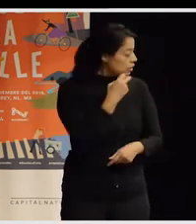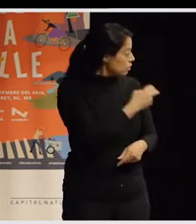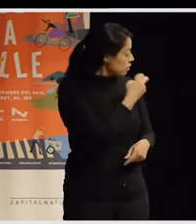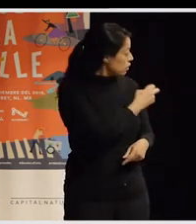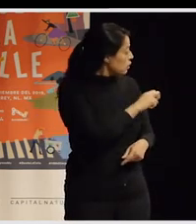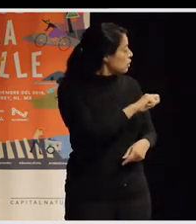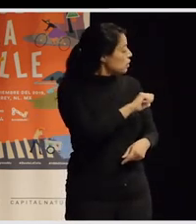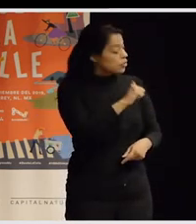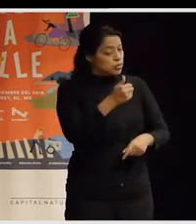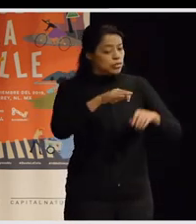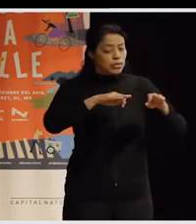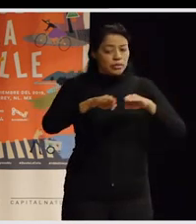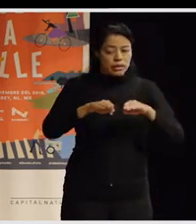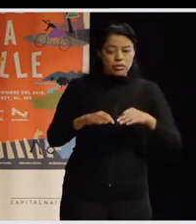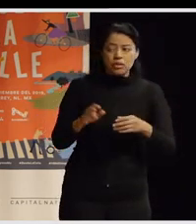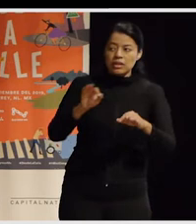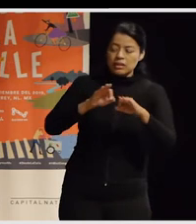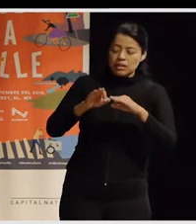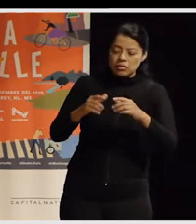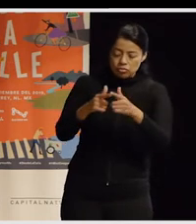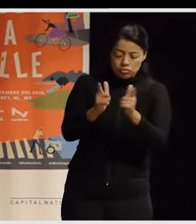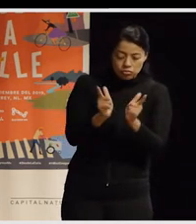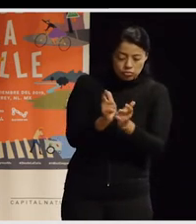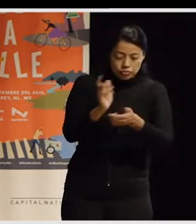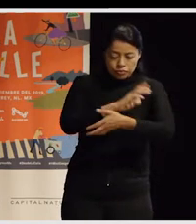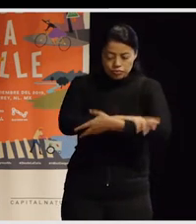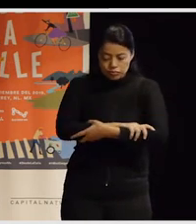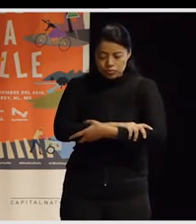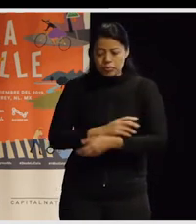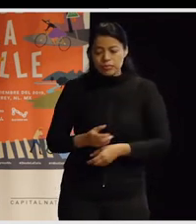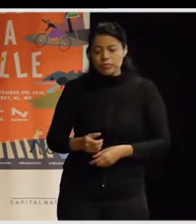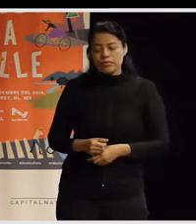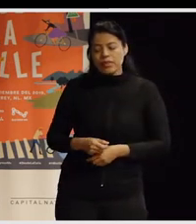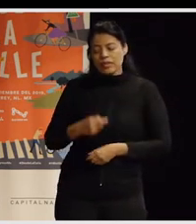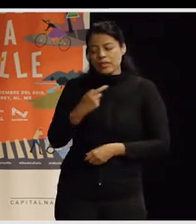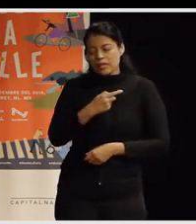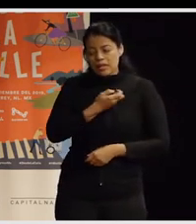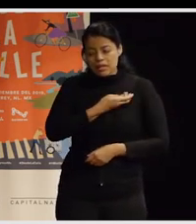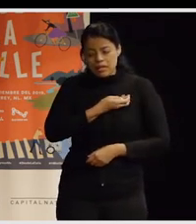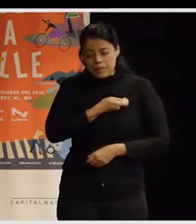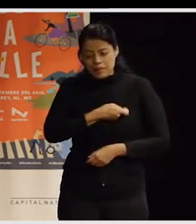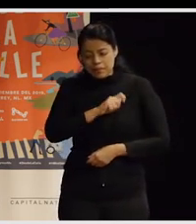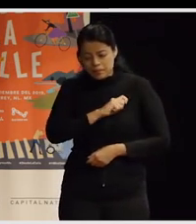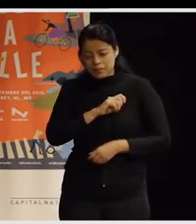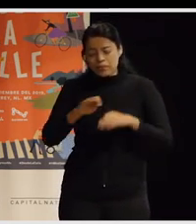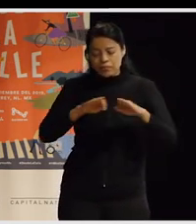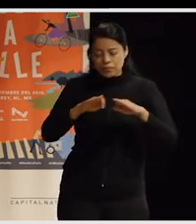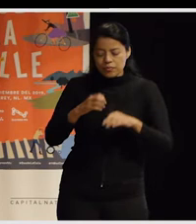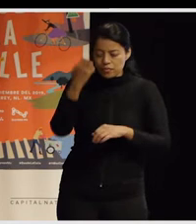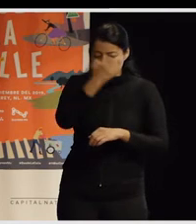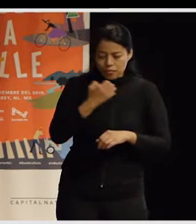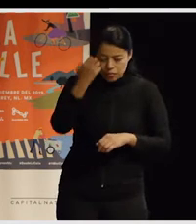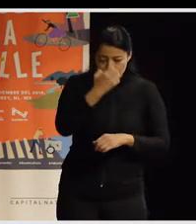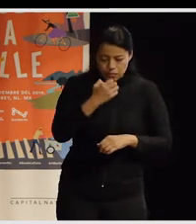asociaciones de un barrio de Bilbao, que es una ciudad del norte de España en el país de Asco también, sobre todo trabajamos en una escuela pública